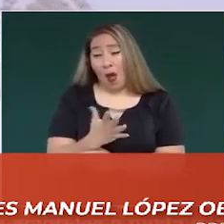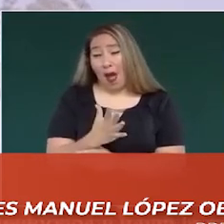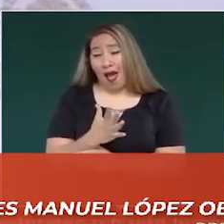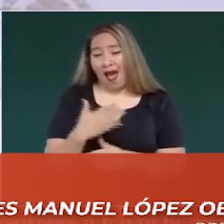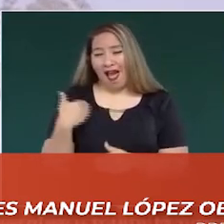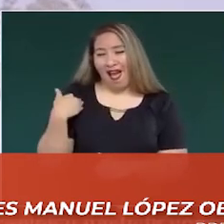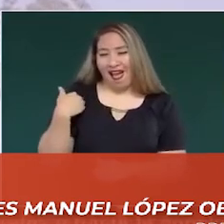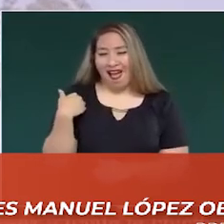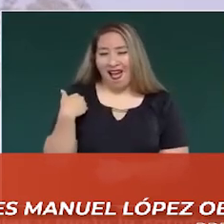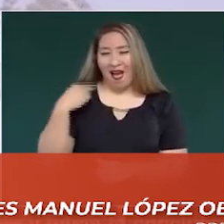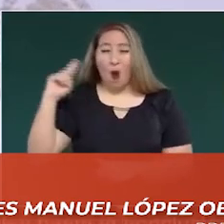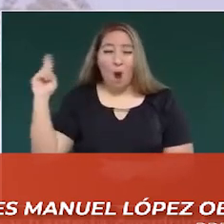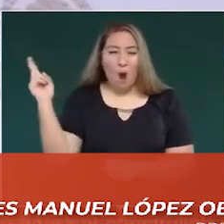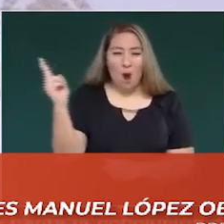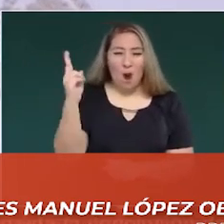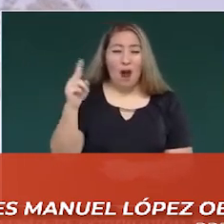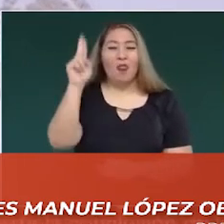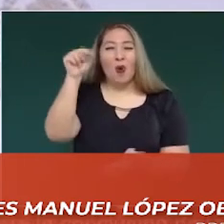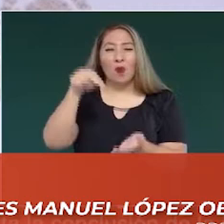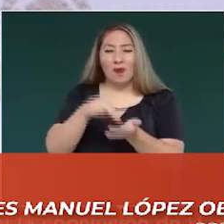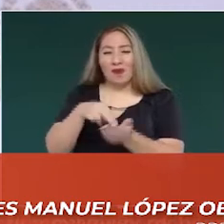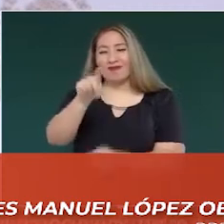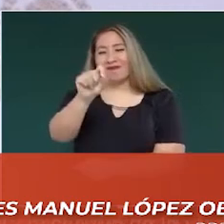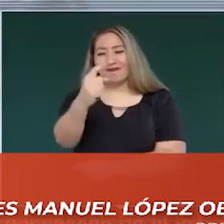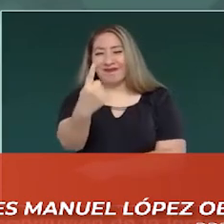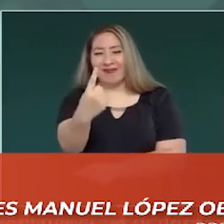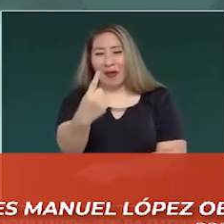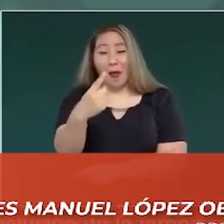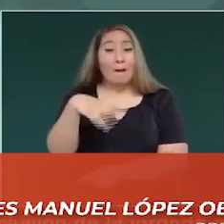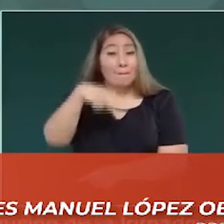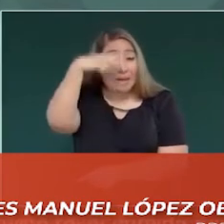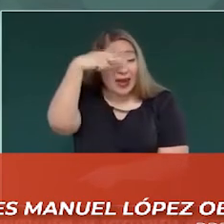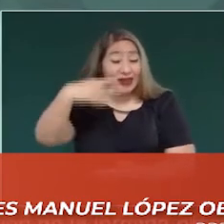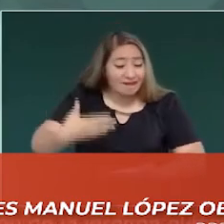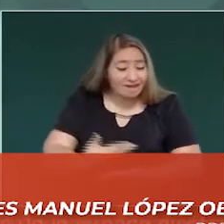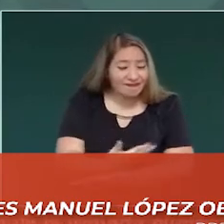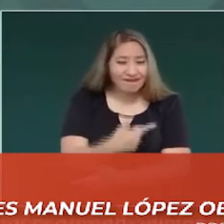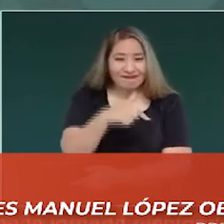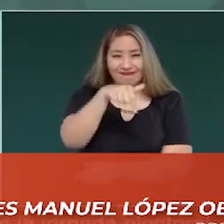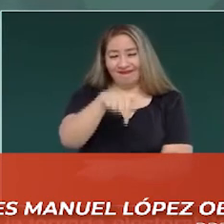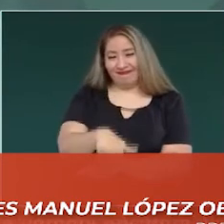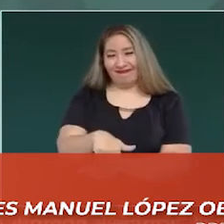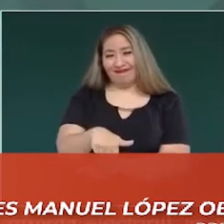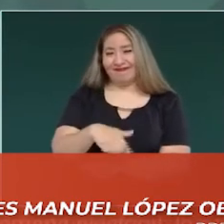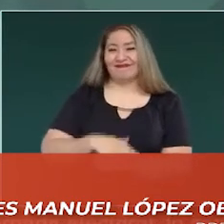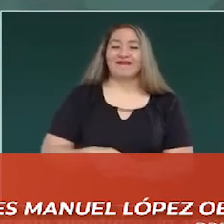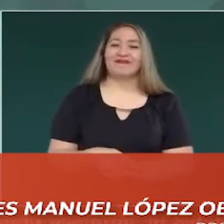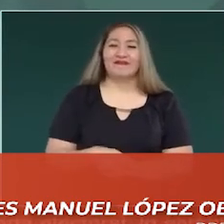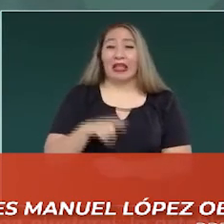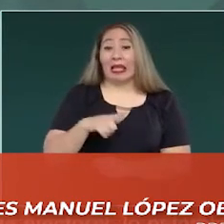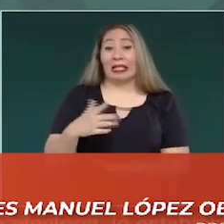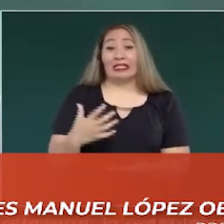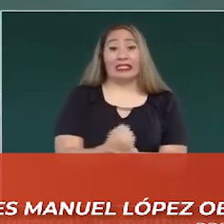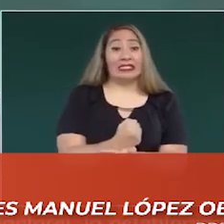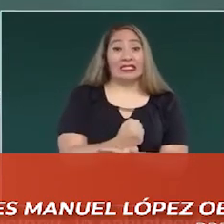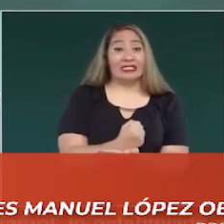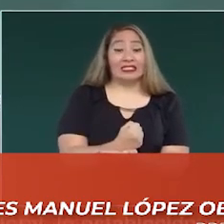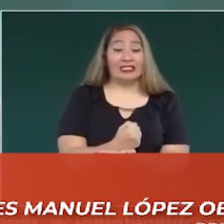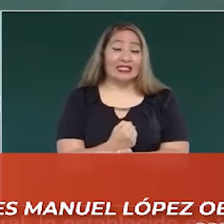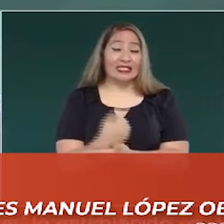2021, mexicana, que ganó